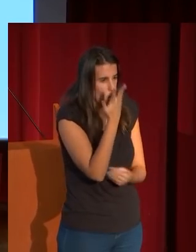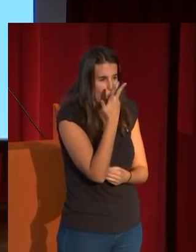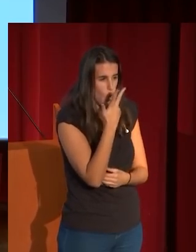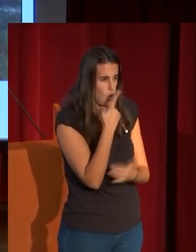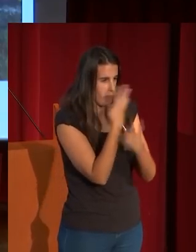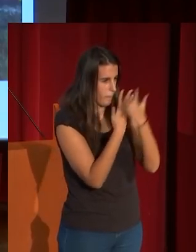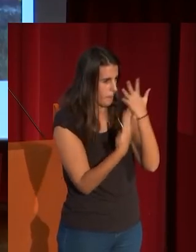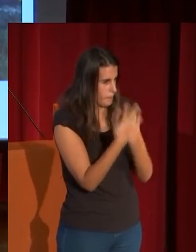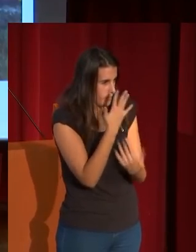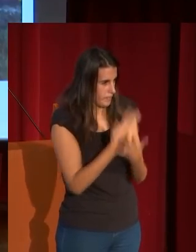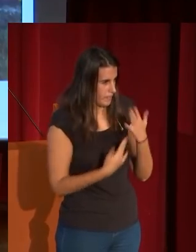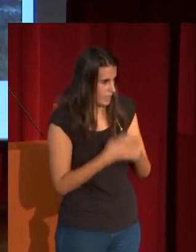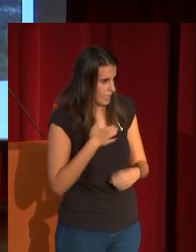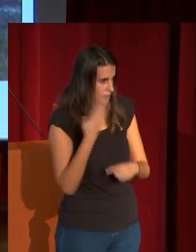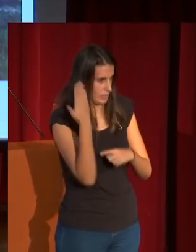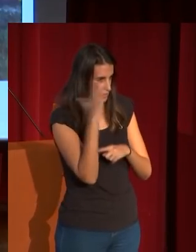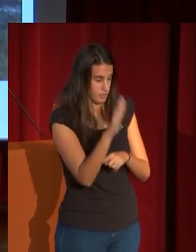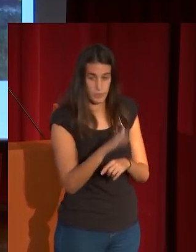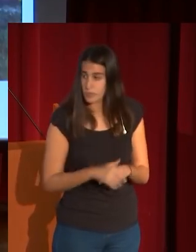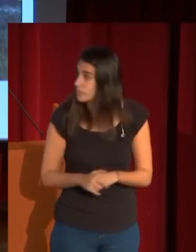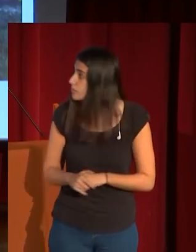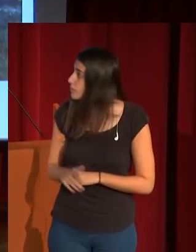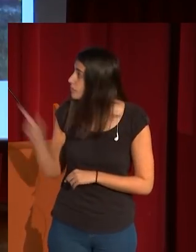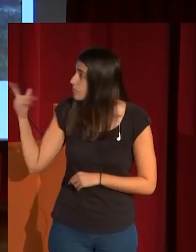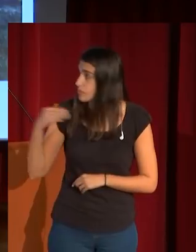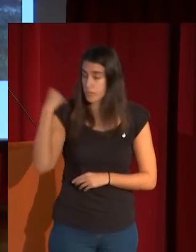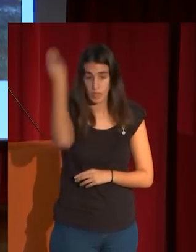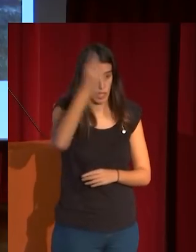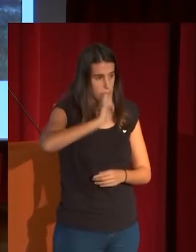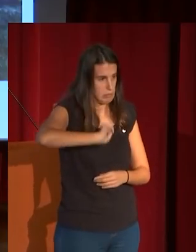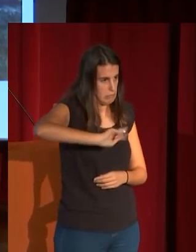del artista este otro árabe subiendo una cumbre